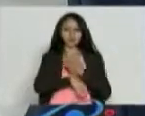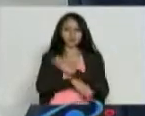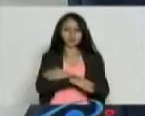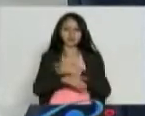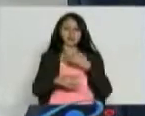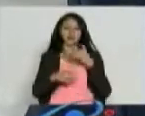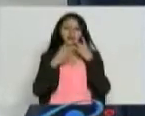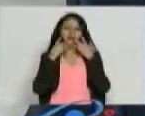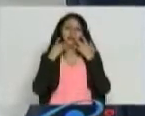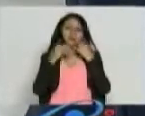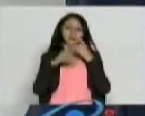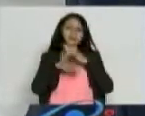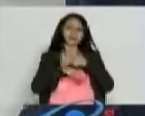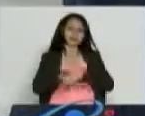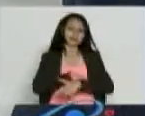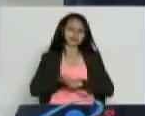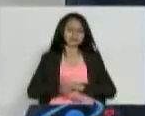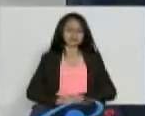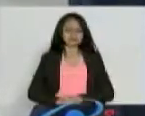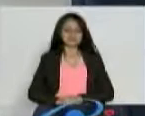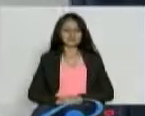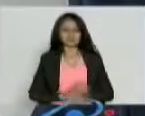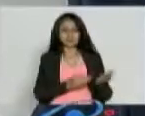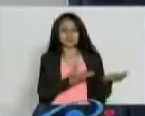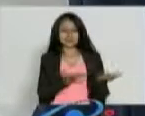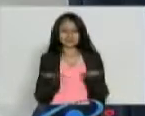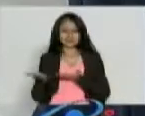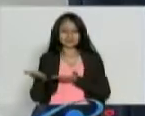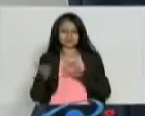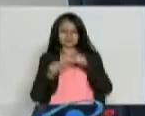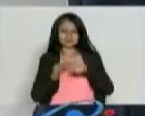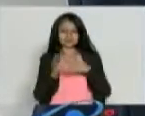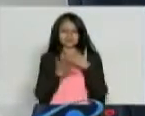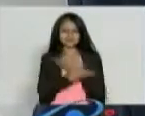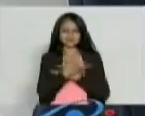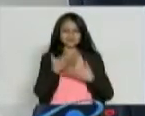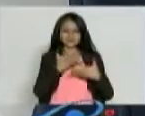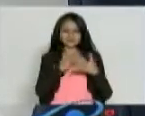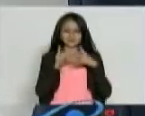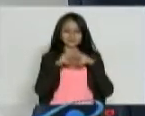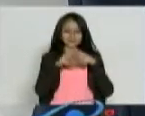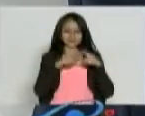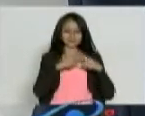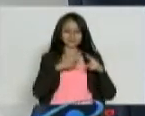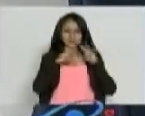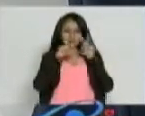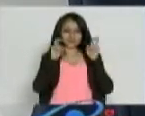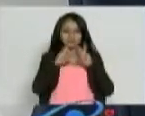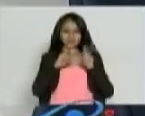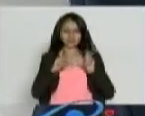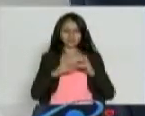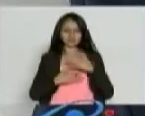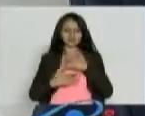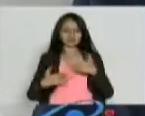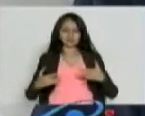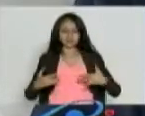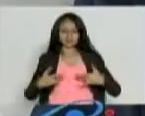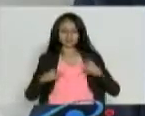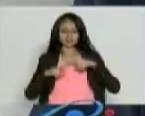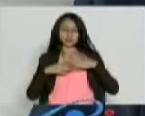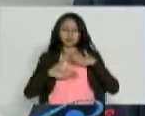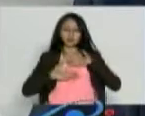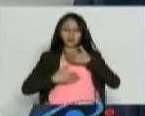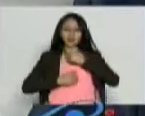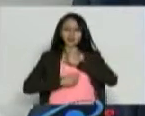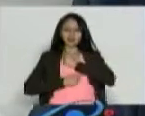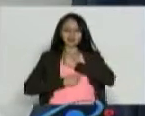realmente sea demasiado tarde. Bueno, bienvenidos, aquí compartimos con ustedes todos estos temas que tienen que ver con la salud, como también la salud del alma,